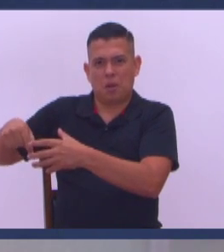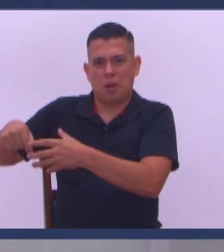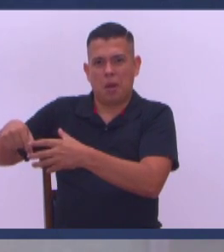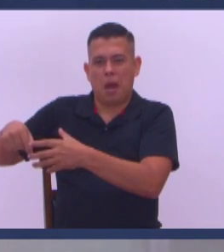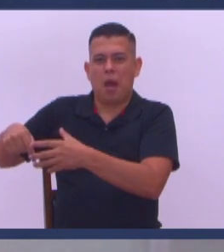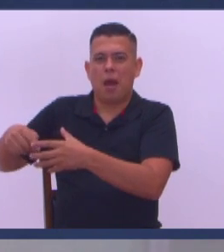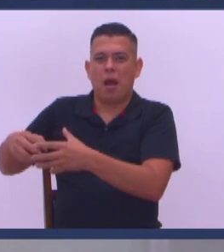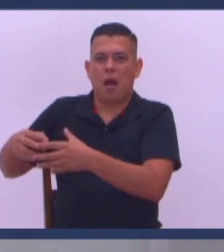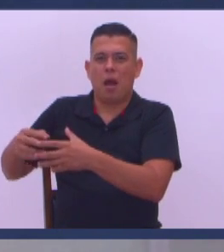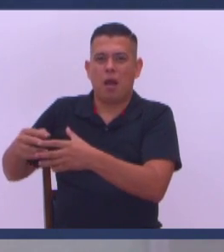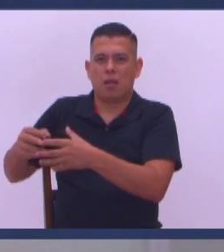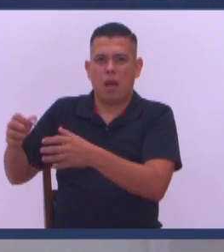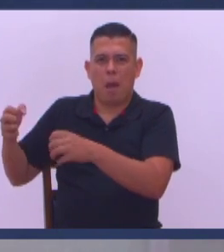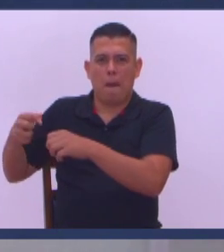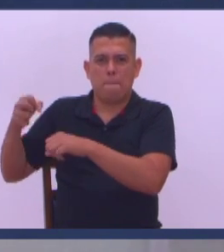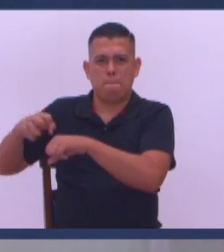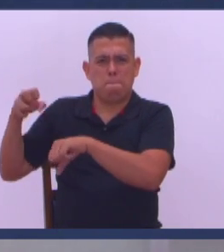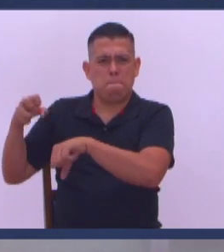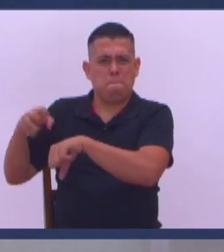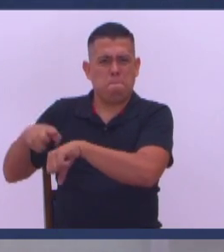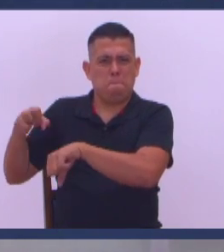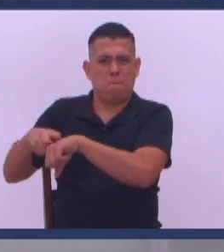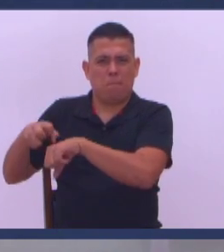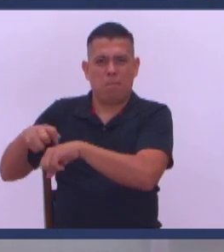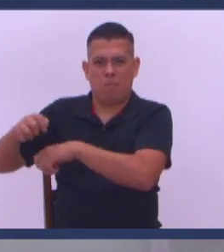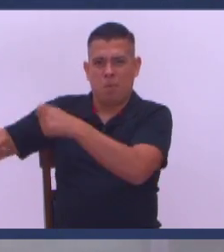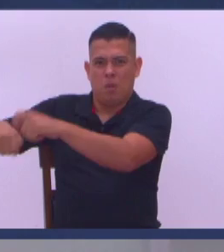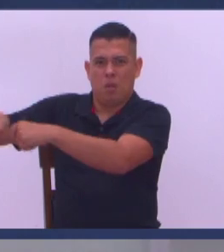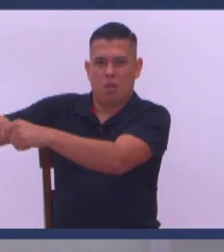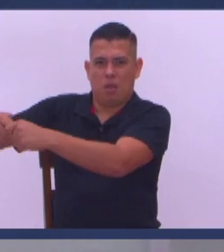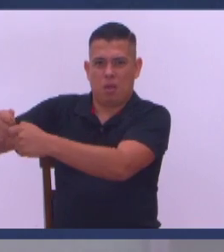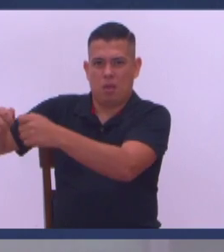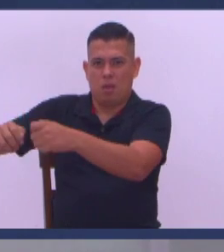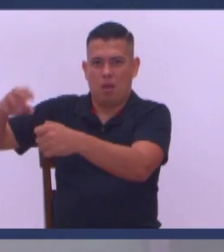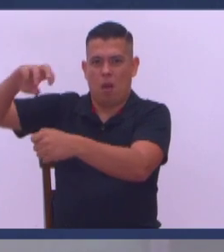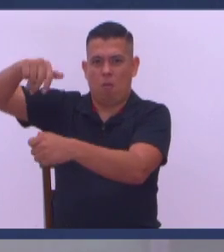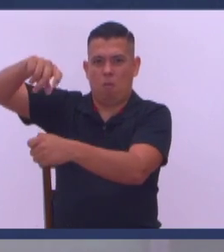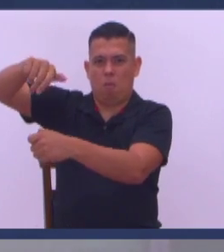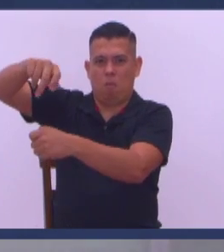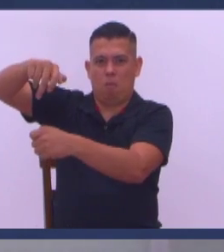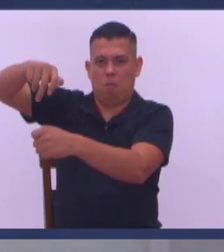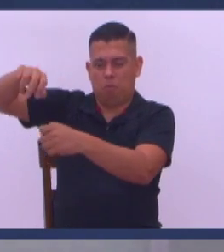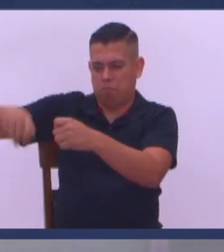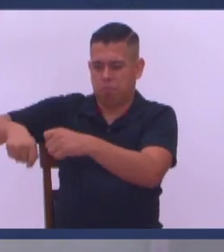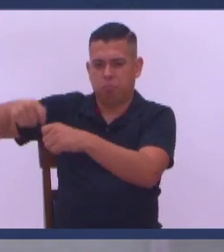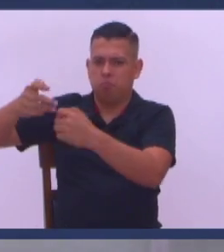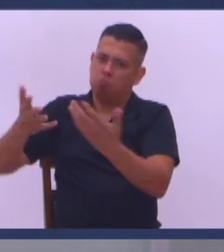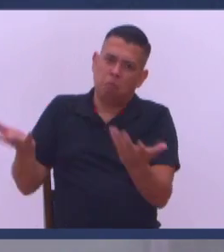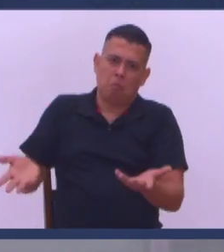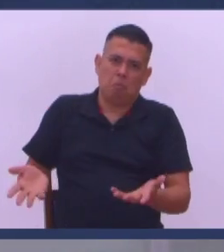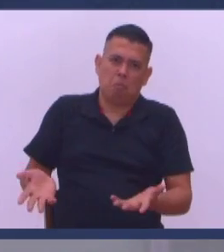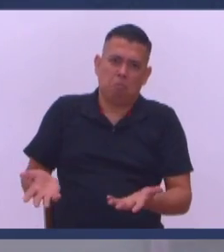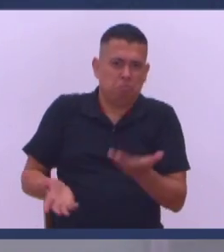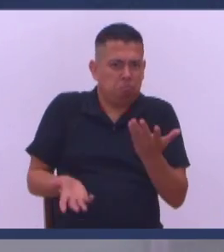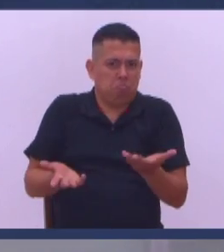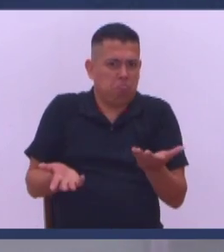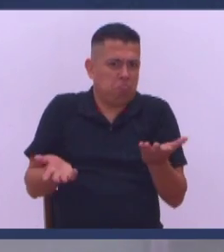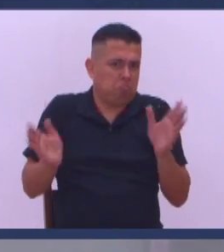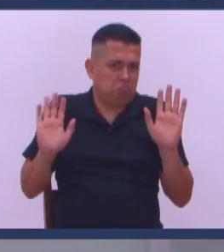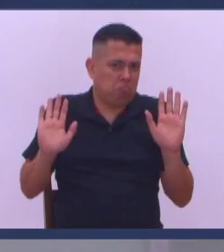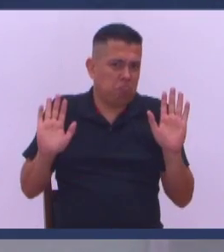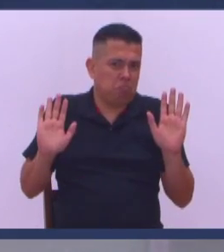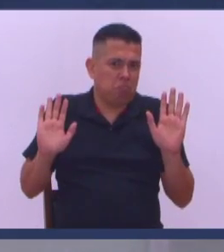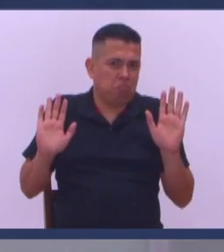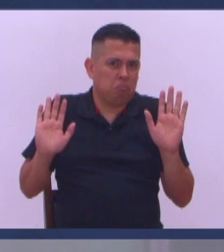Latinoamérica De metal Y estaban amarrados A los grifos A los chorros Bueno Entonces dije Quizás aquí La cosa